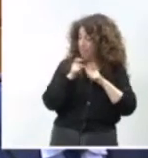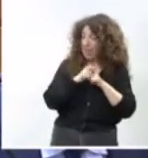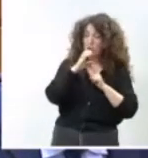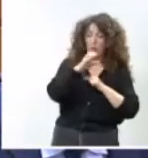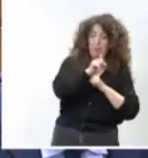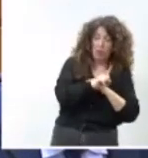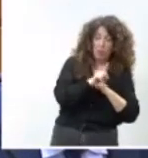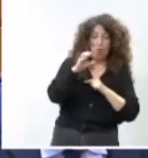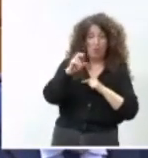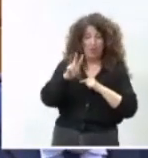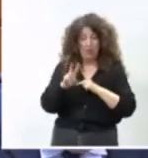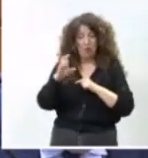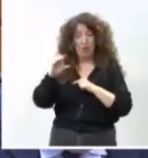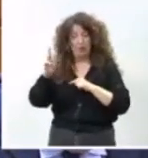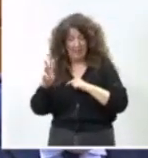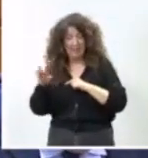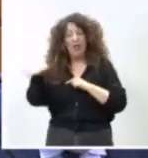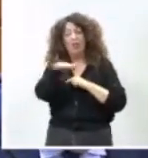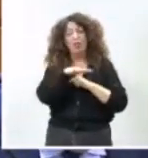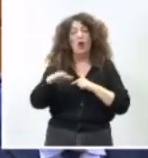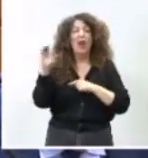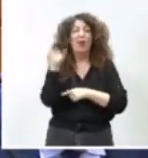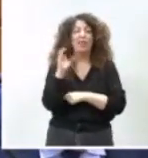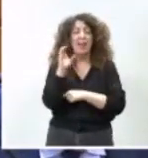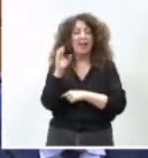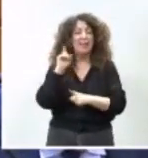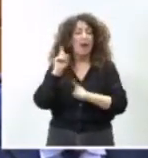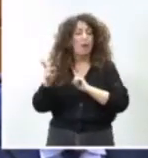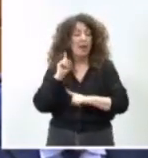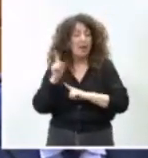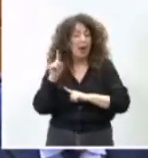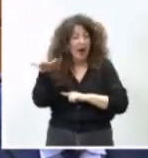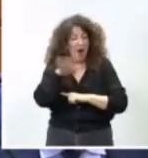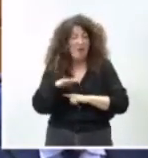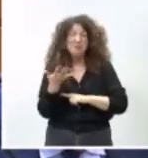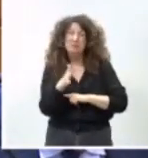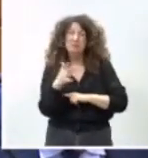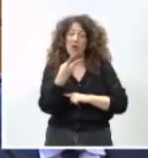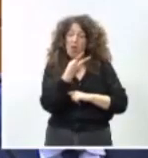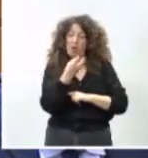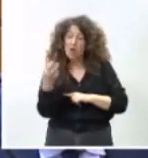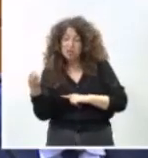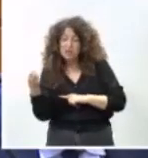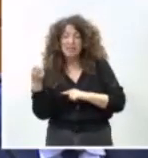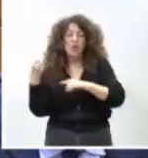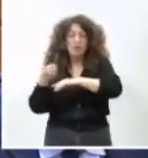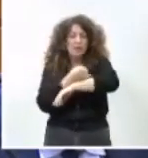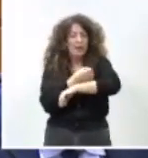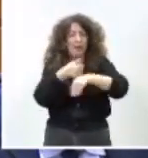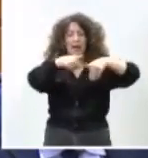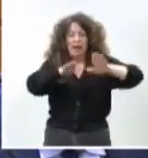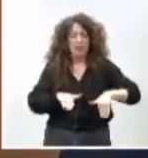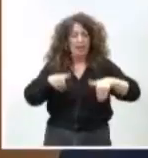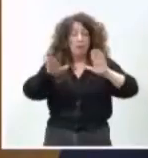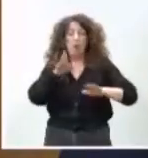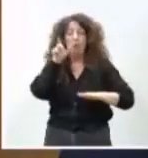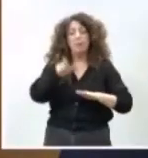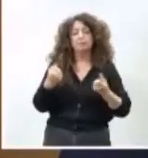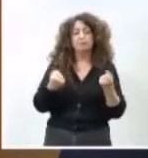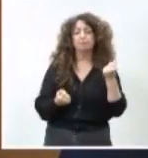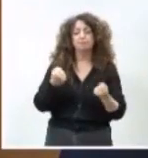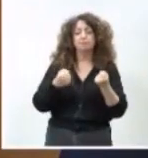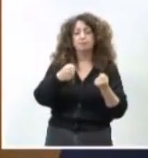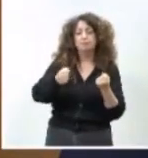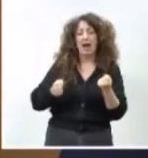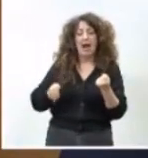C3 de cercanías de Bilbao, casi 200 trenes cancelados por falta de maquinistas. Y esto lo